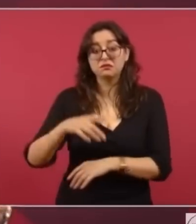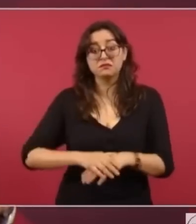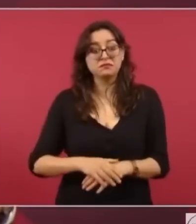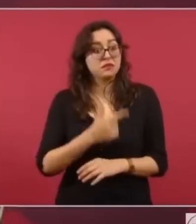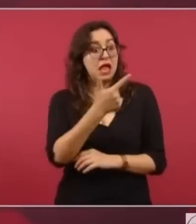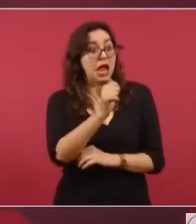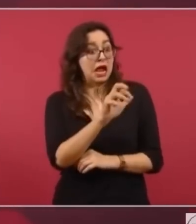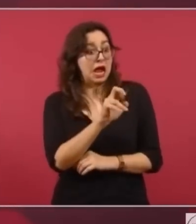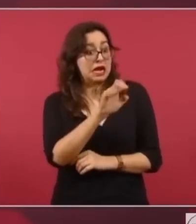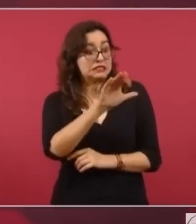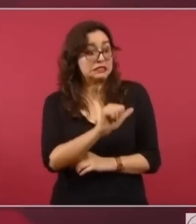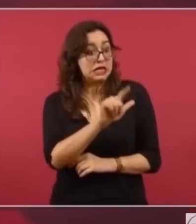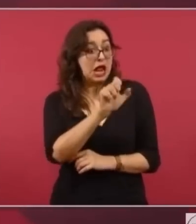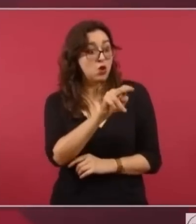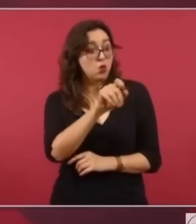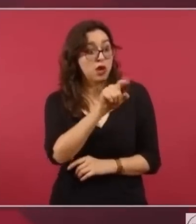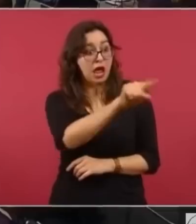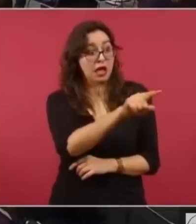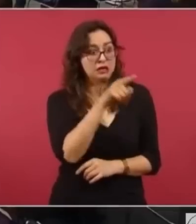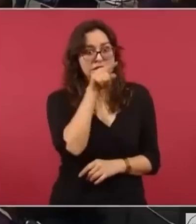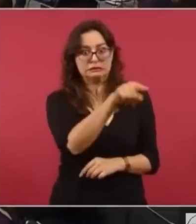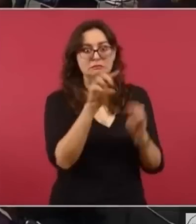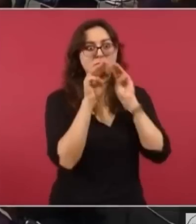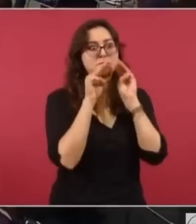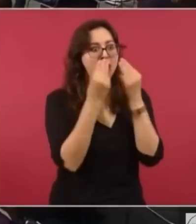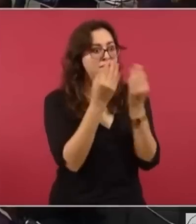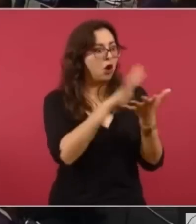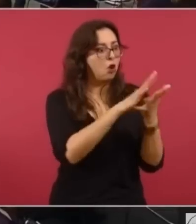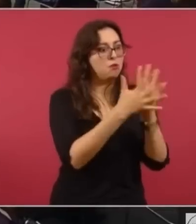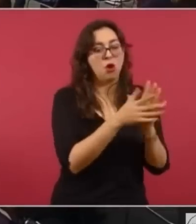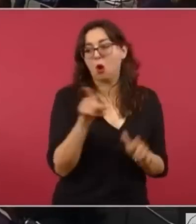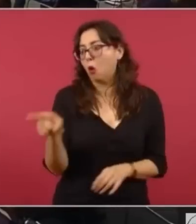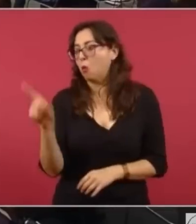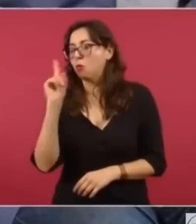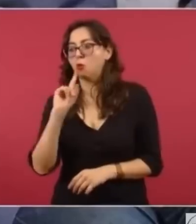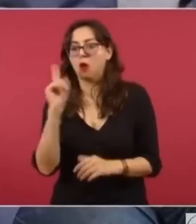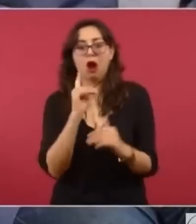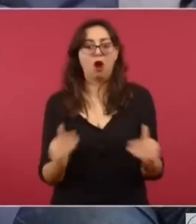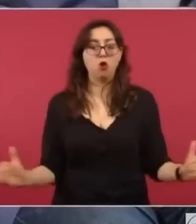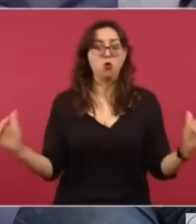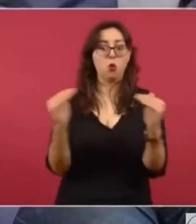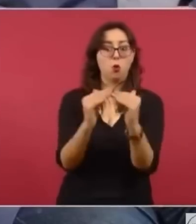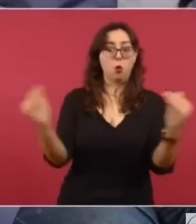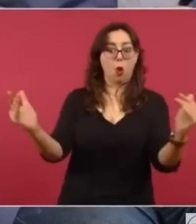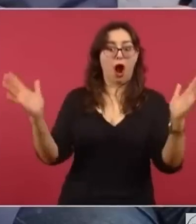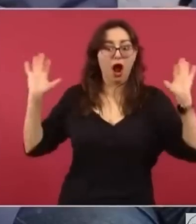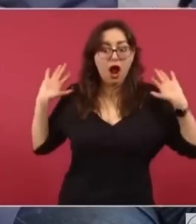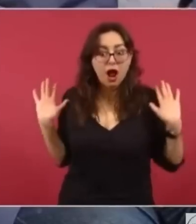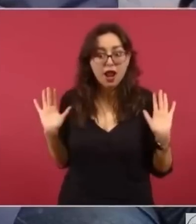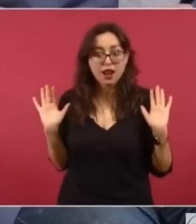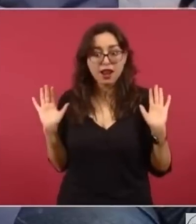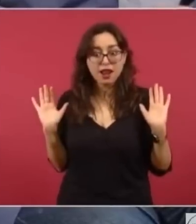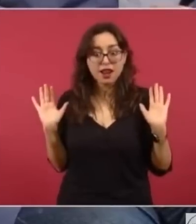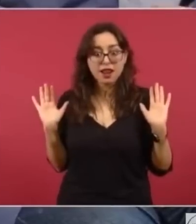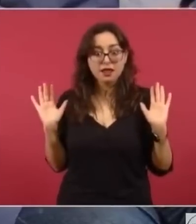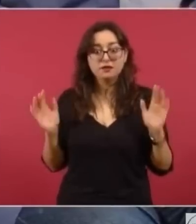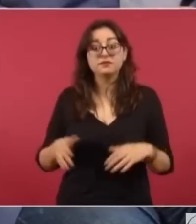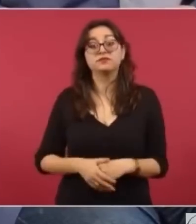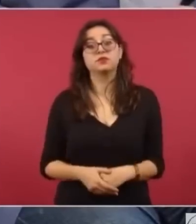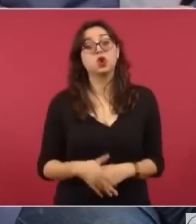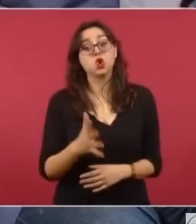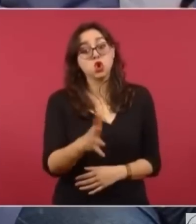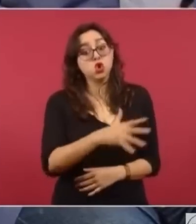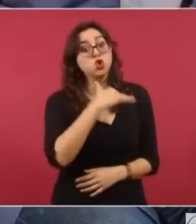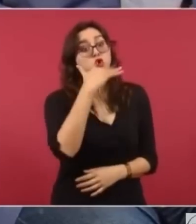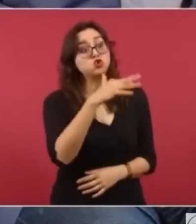lo de García Luna. Presidente, usted dijo que el plagio era corrupción, y la corrupción es un delito grave, de acuerdo con lo que